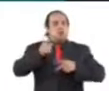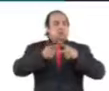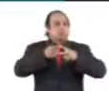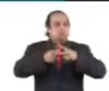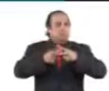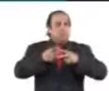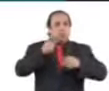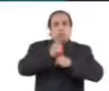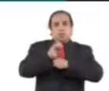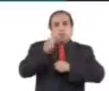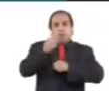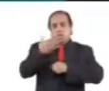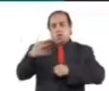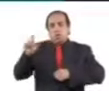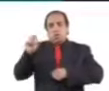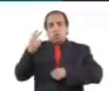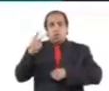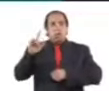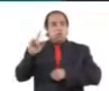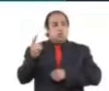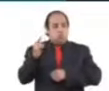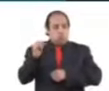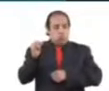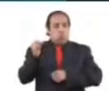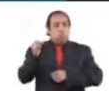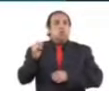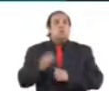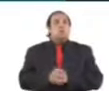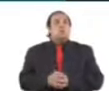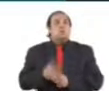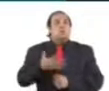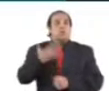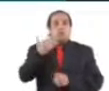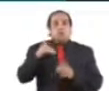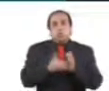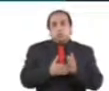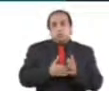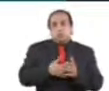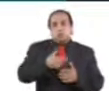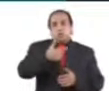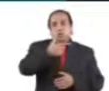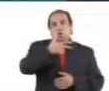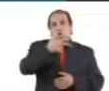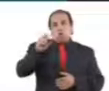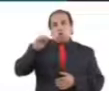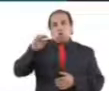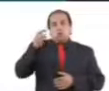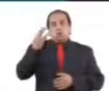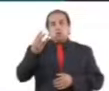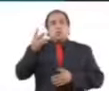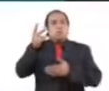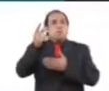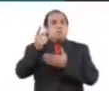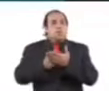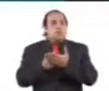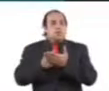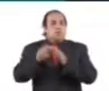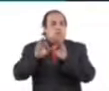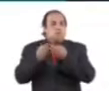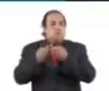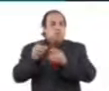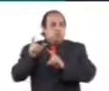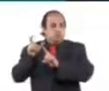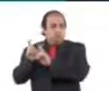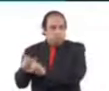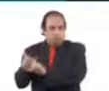del 1 de enero al 22 de junio se emitieron 5.893 medidas de protección,